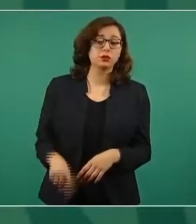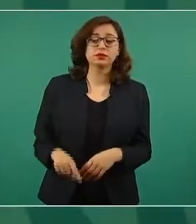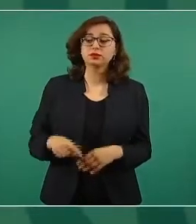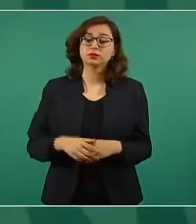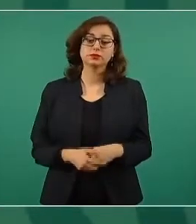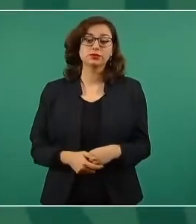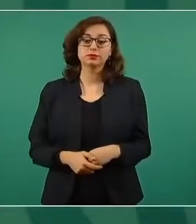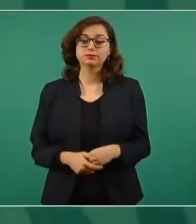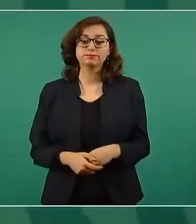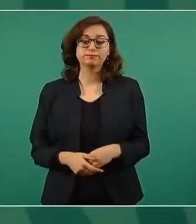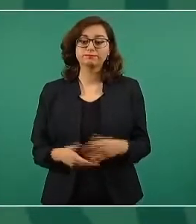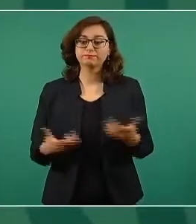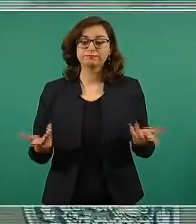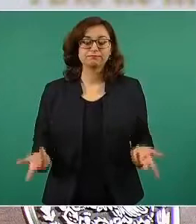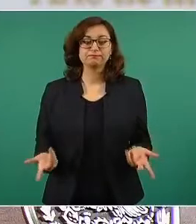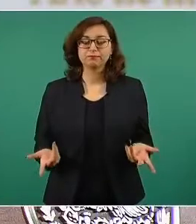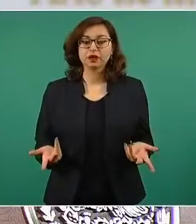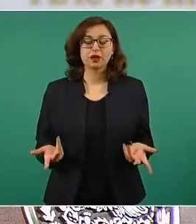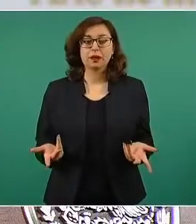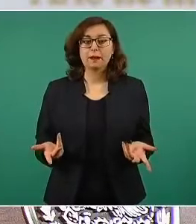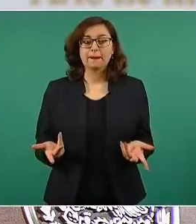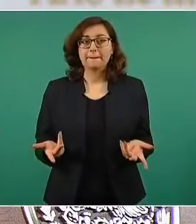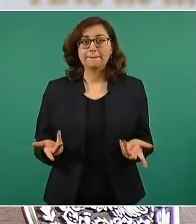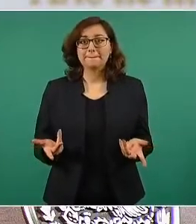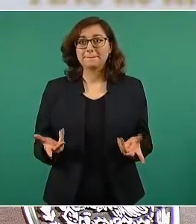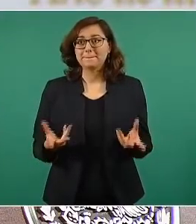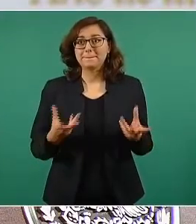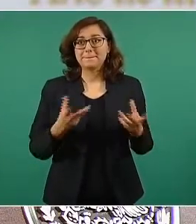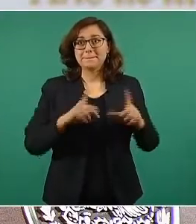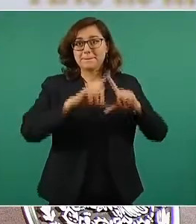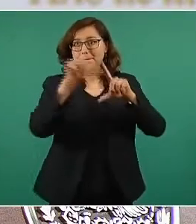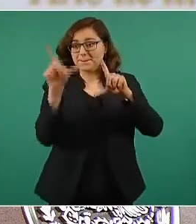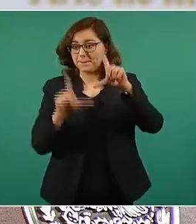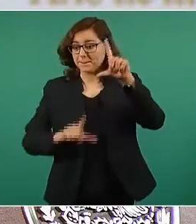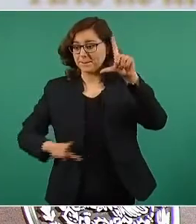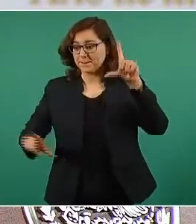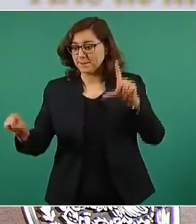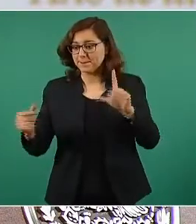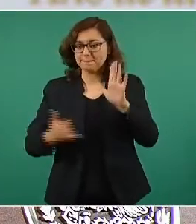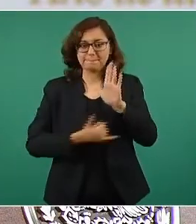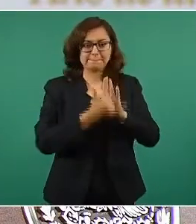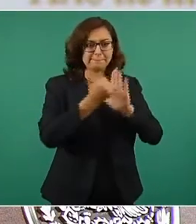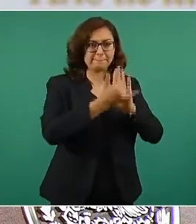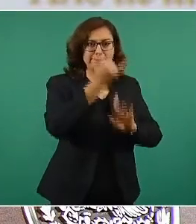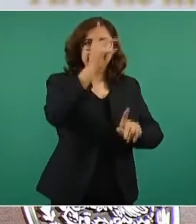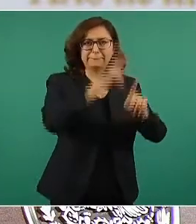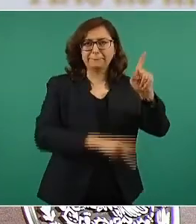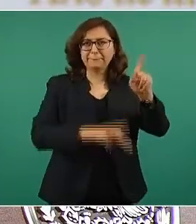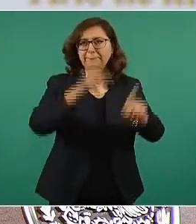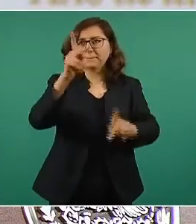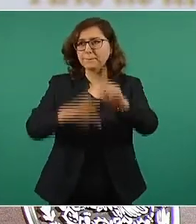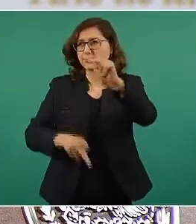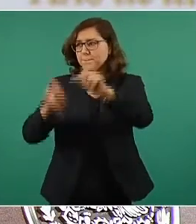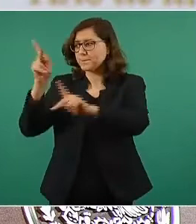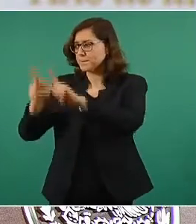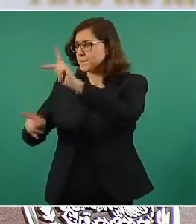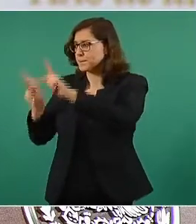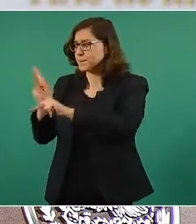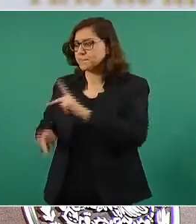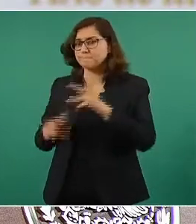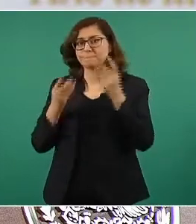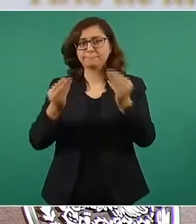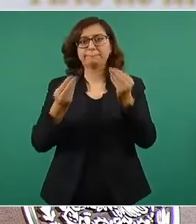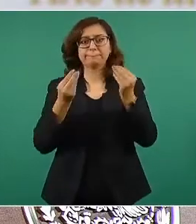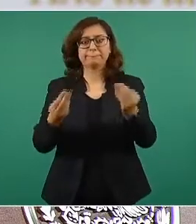vamos a tener una